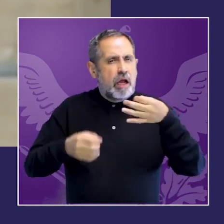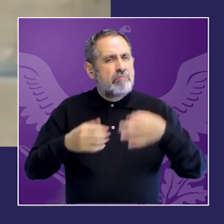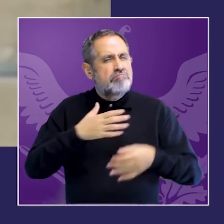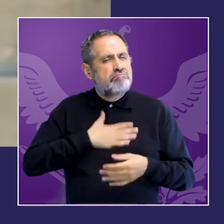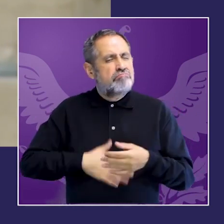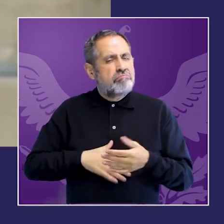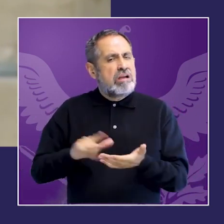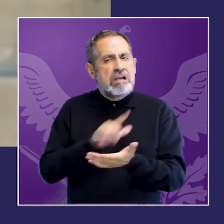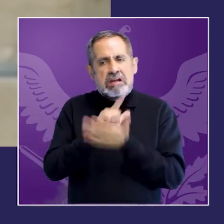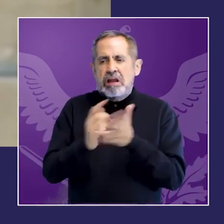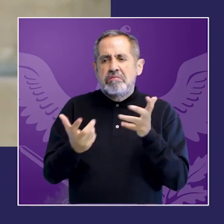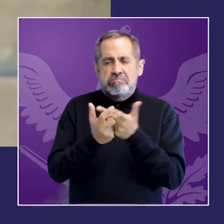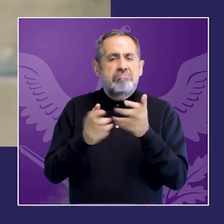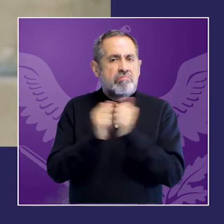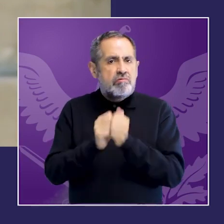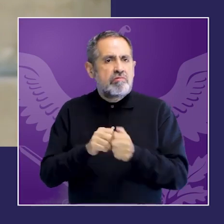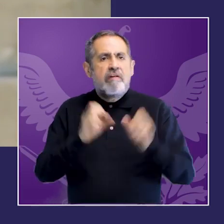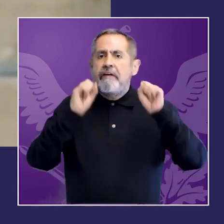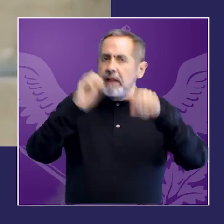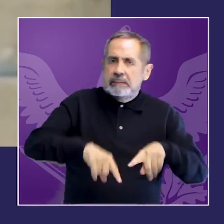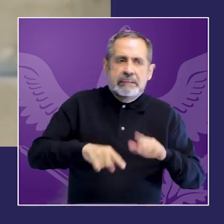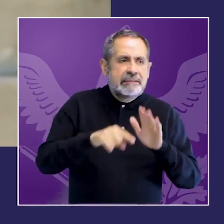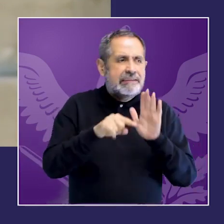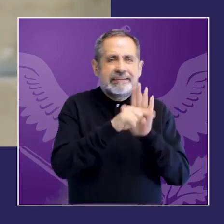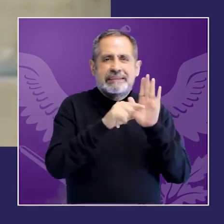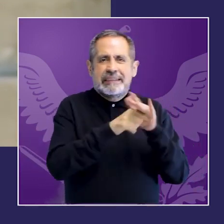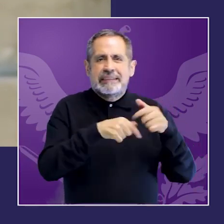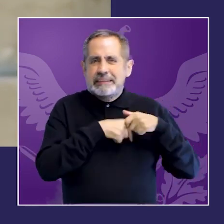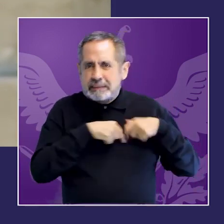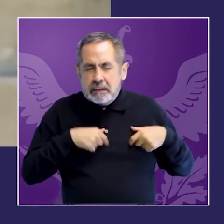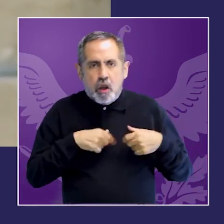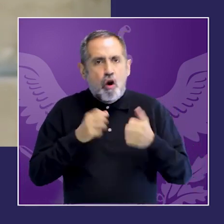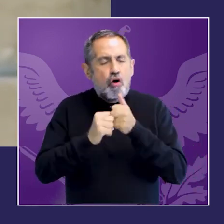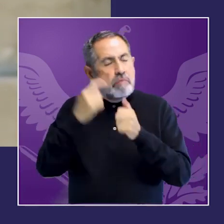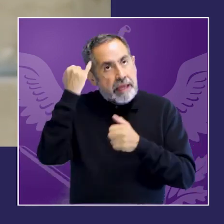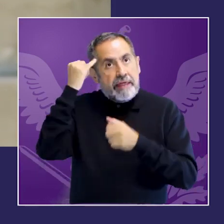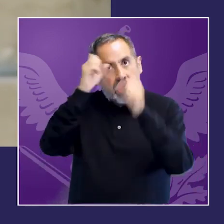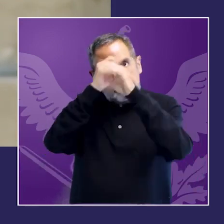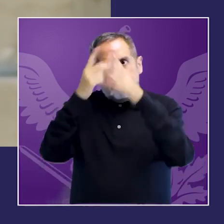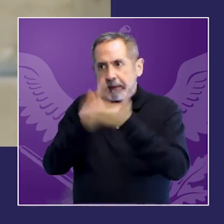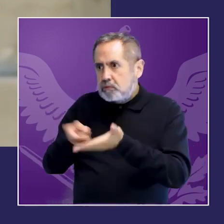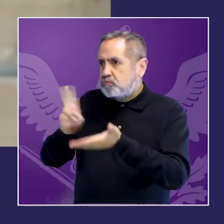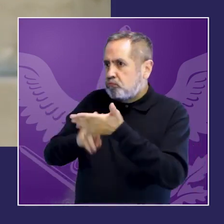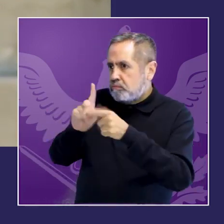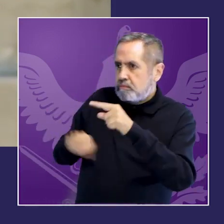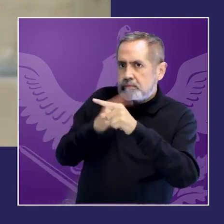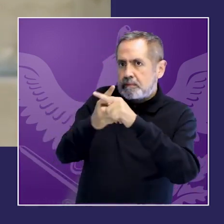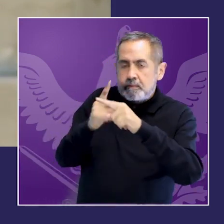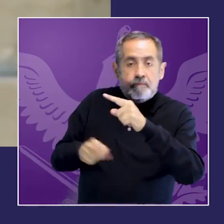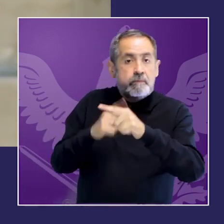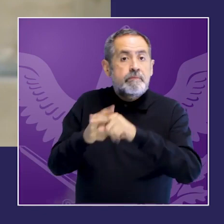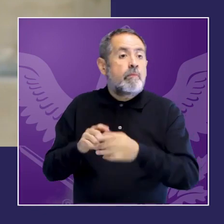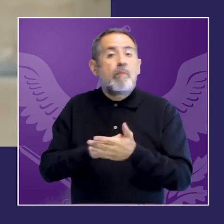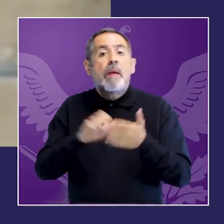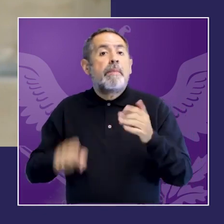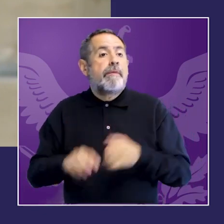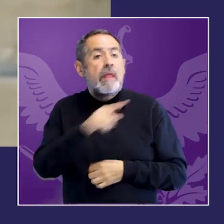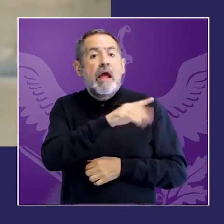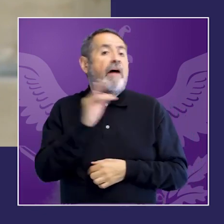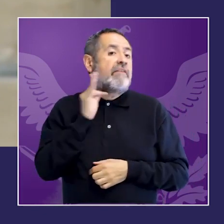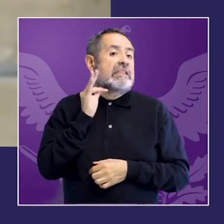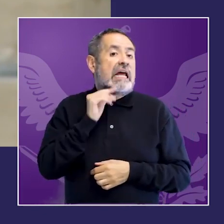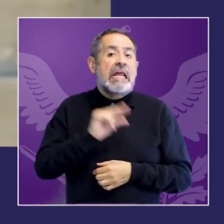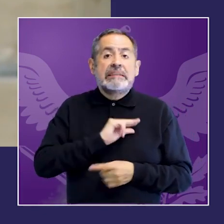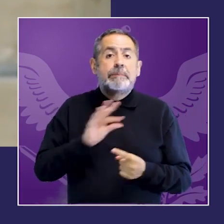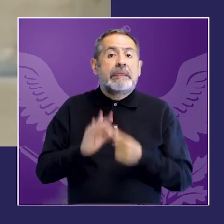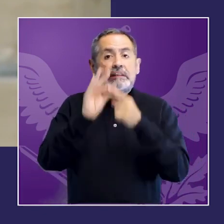manera temprana y sostenida en procesos paradigmáticos en los que se investiga desde una perspectiva de género interseccionalidad el caso de